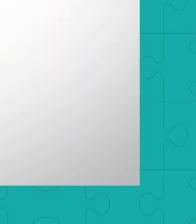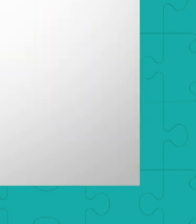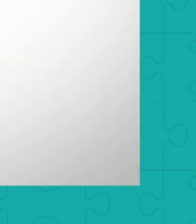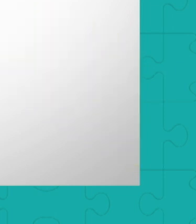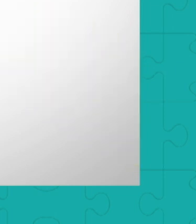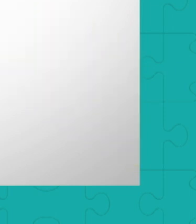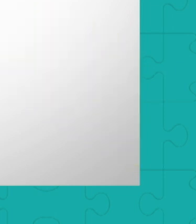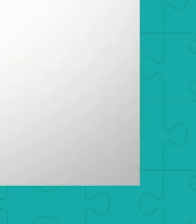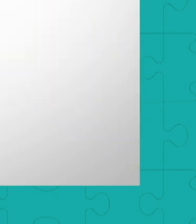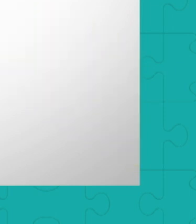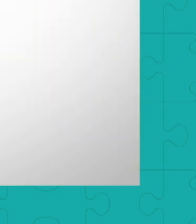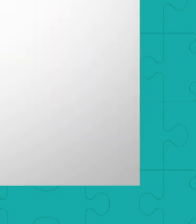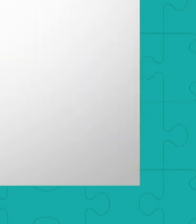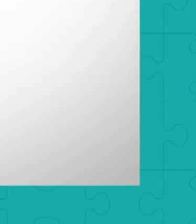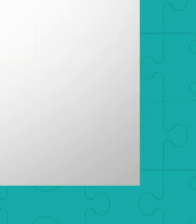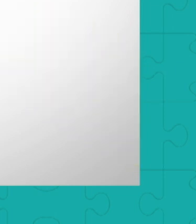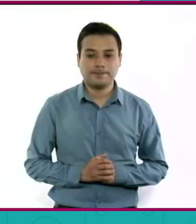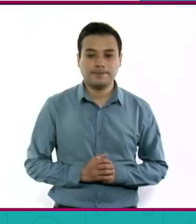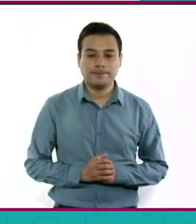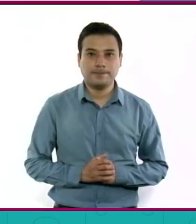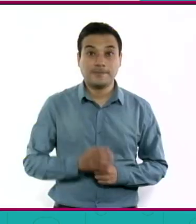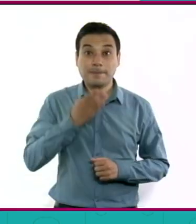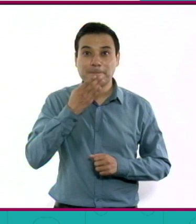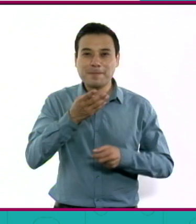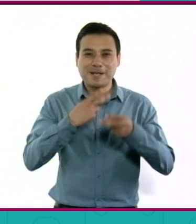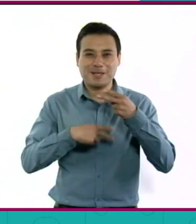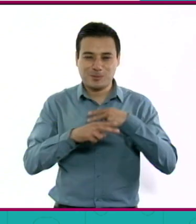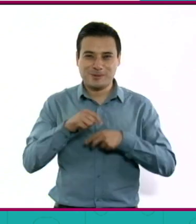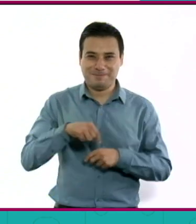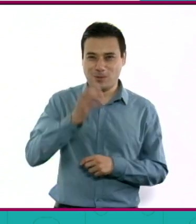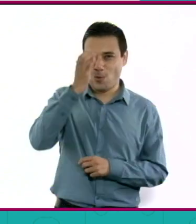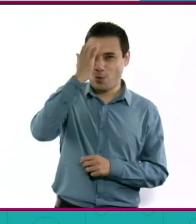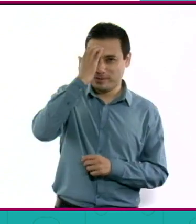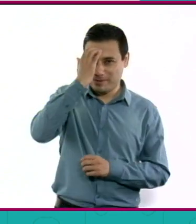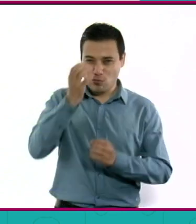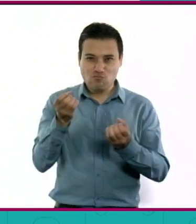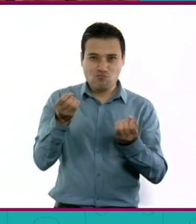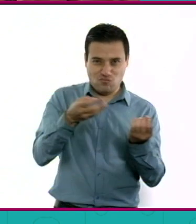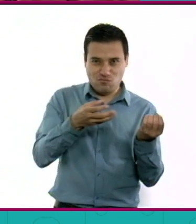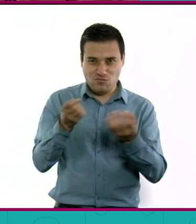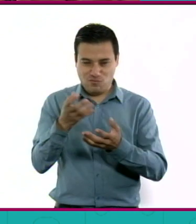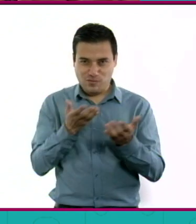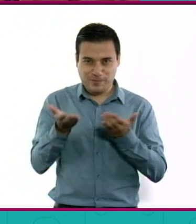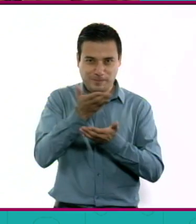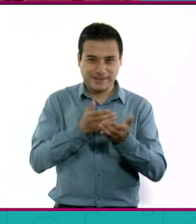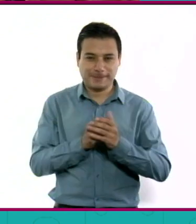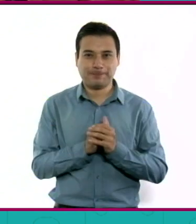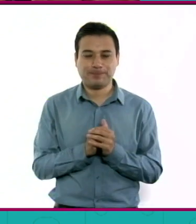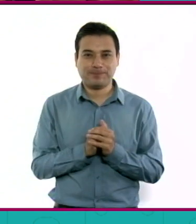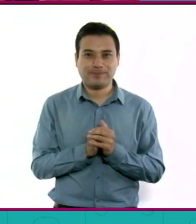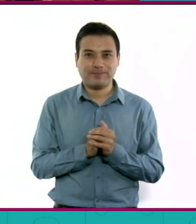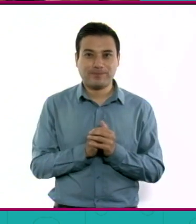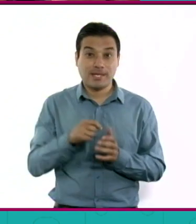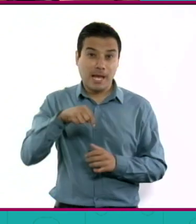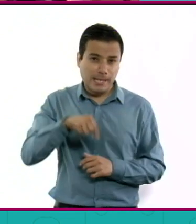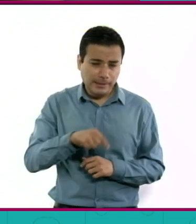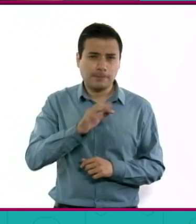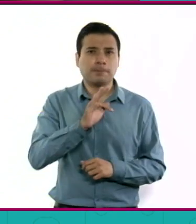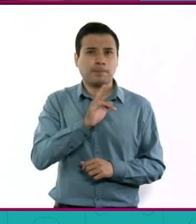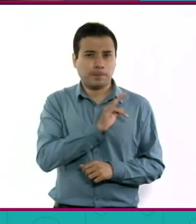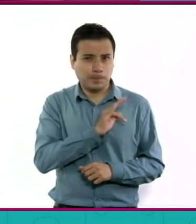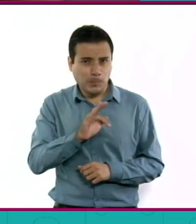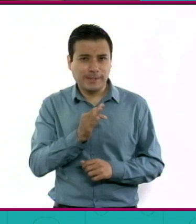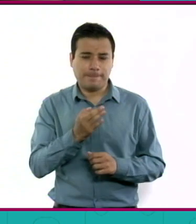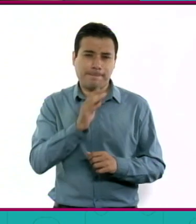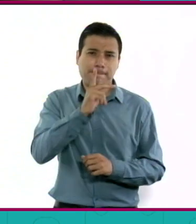Bienvenidas y bienvenidos a Construyamos Conocimiento, un espacio para el encuentro y diálogo